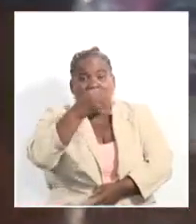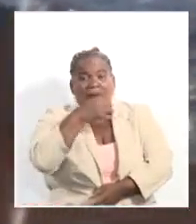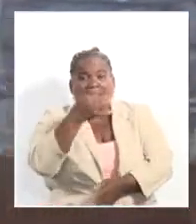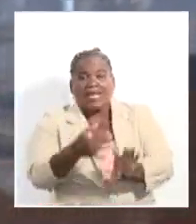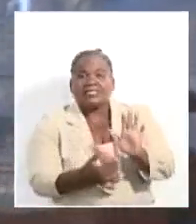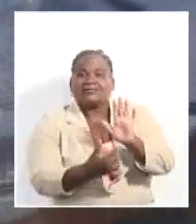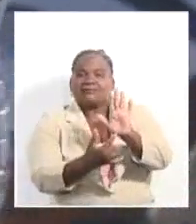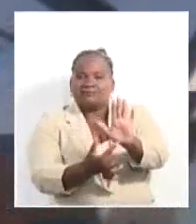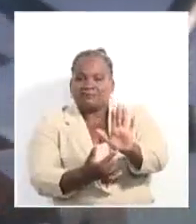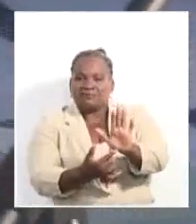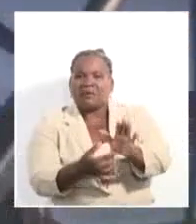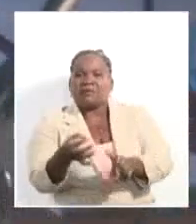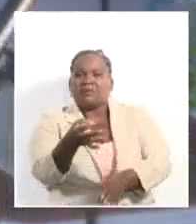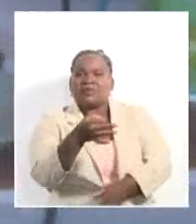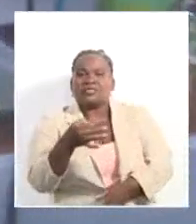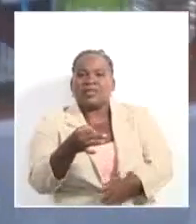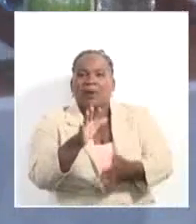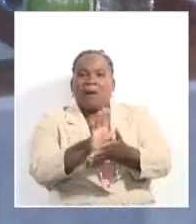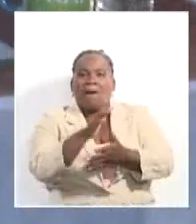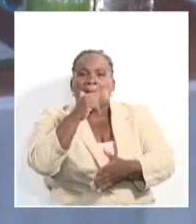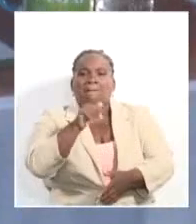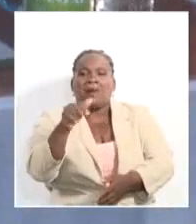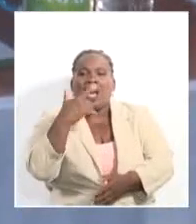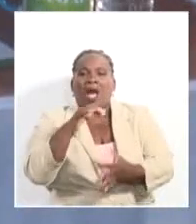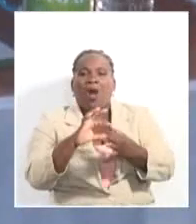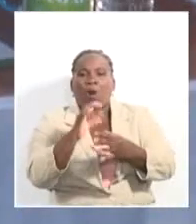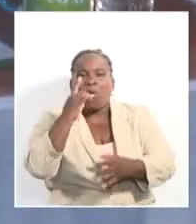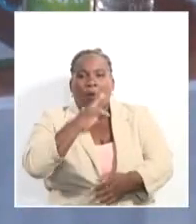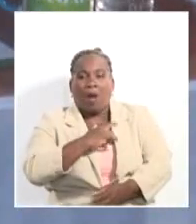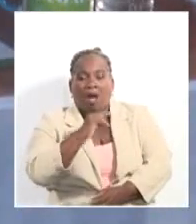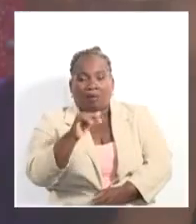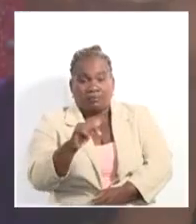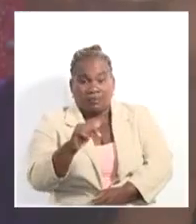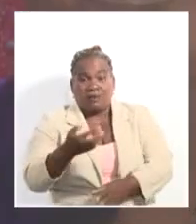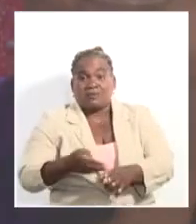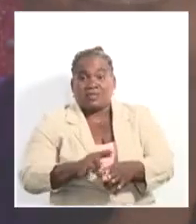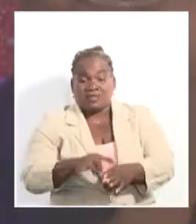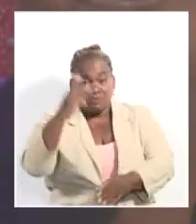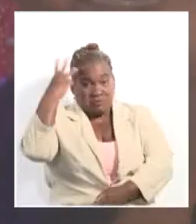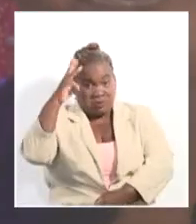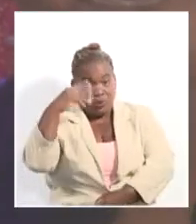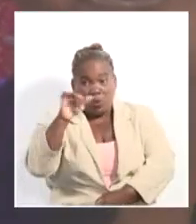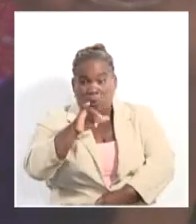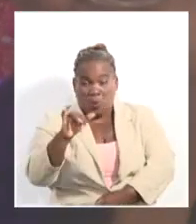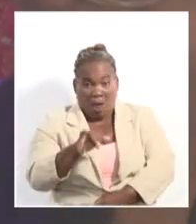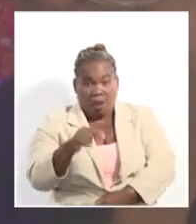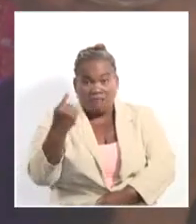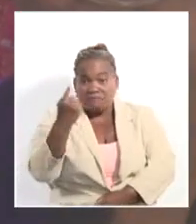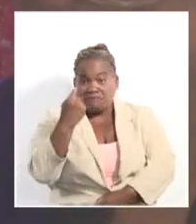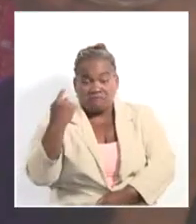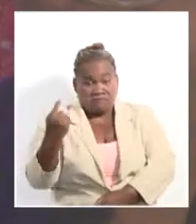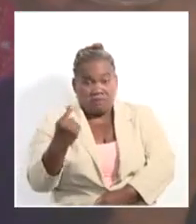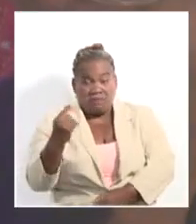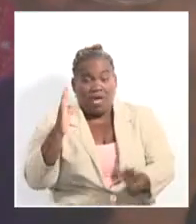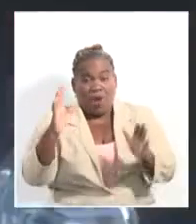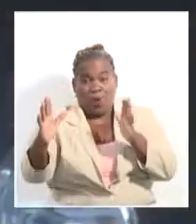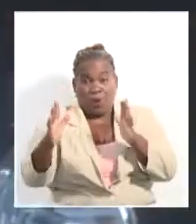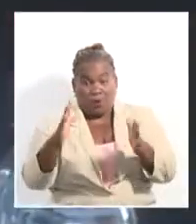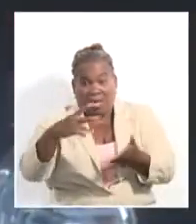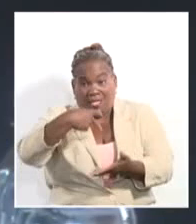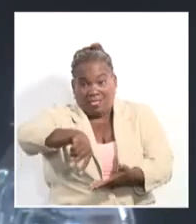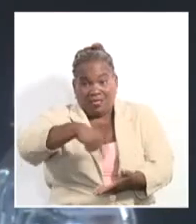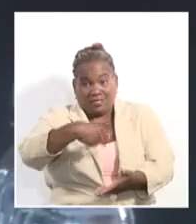Majagua y a ellos se suman Tierra Son, representación mexicana. La primera jornada a danzar en casa es el resultado de intercambios